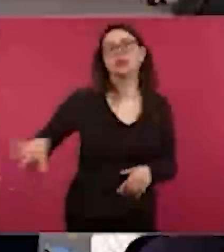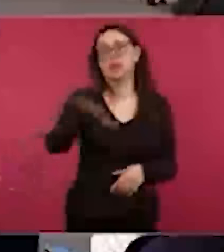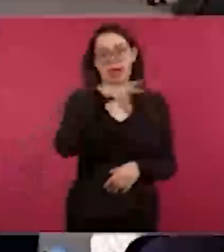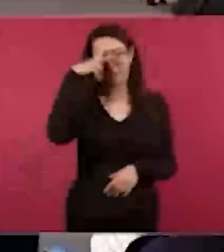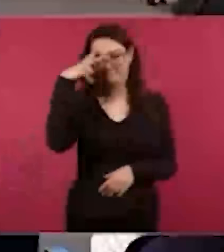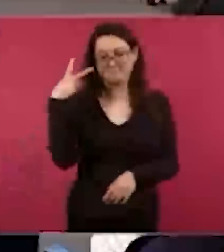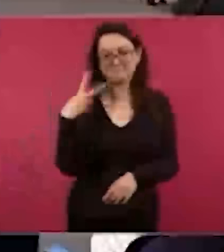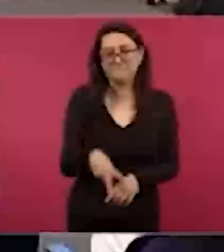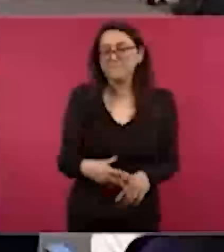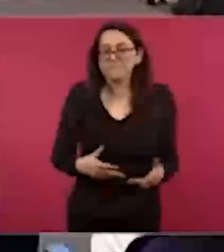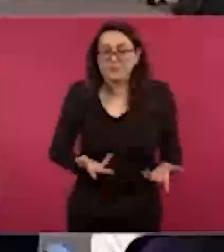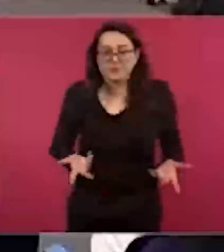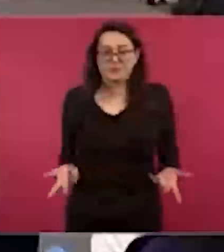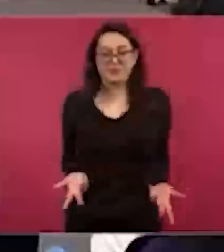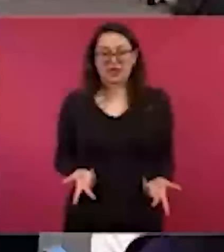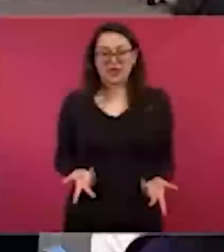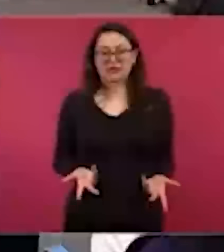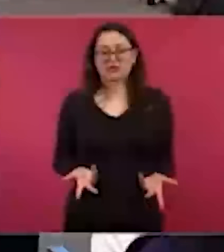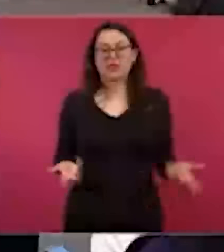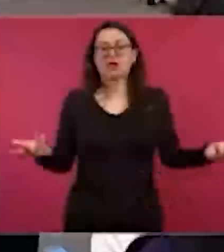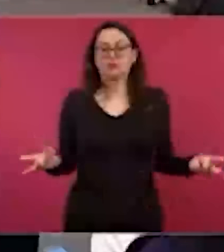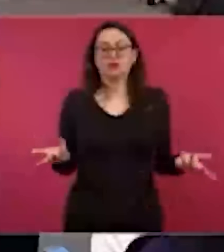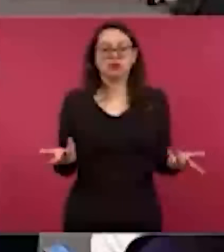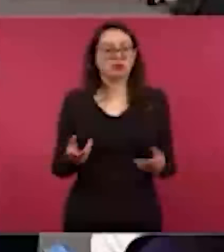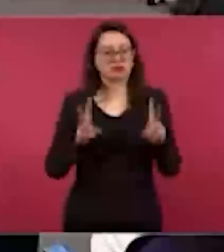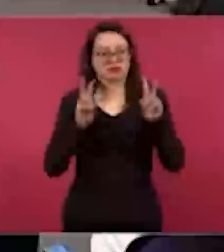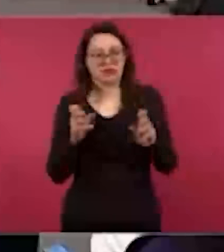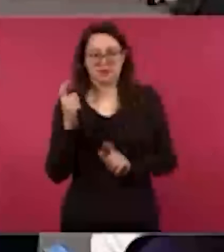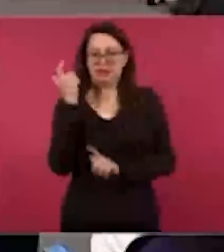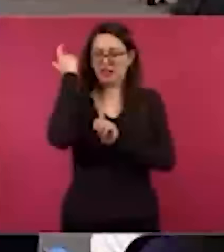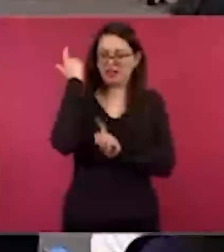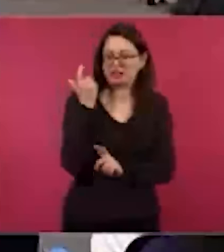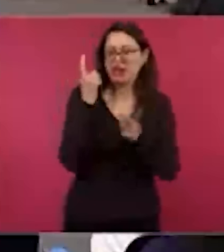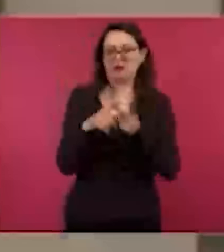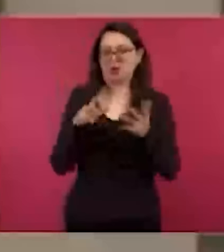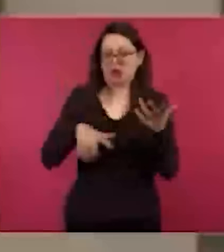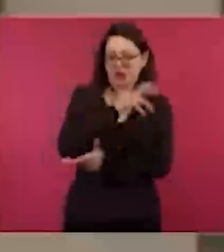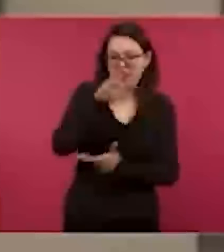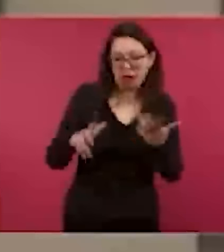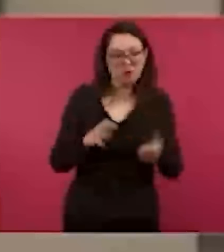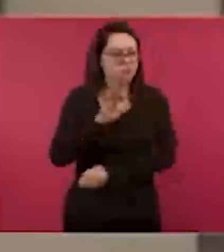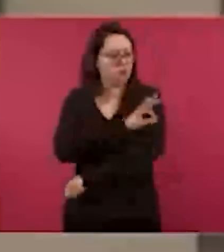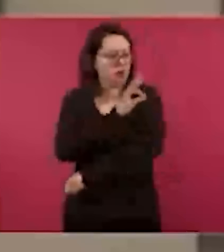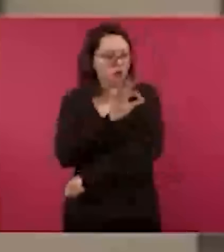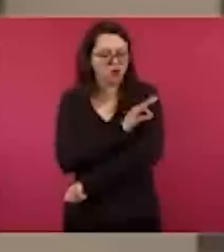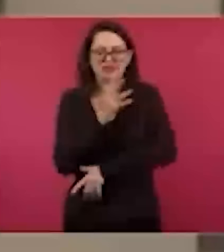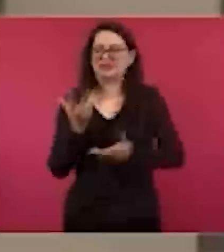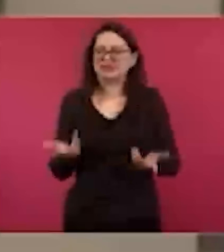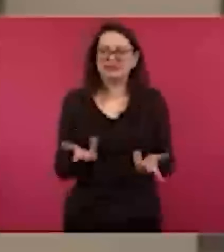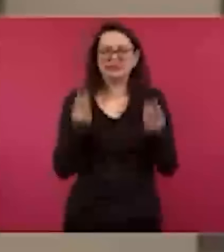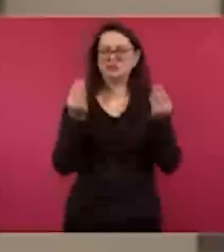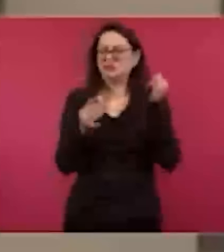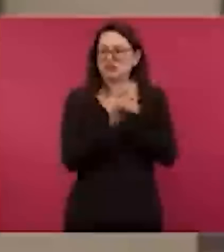hacer? Porque tan sólo lo que dijo Hans, lo de las armas, lo de la violencia, lo de las vacunas, tanta información,